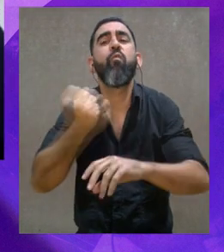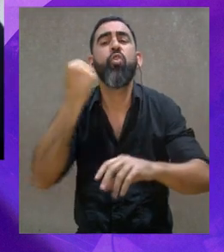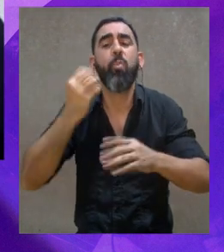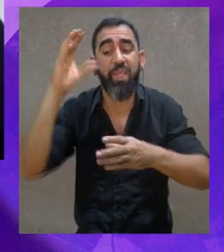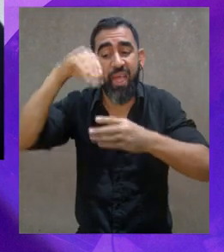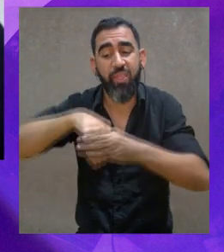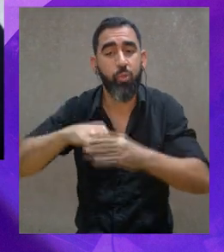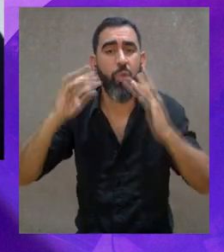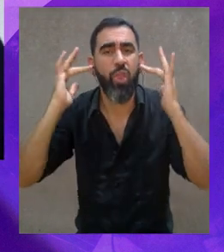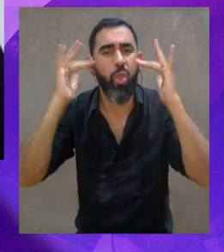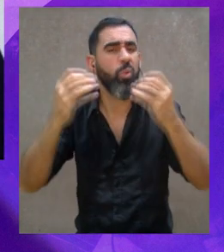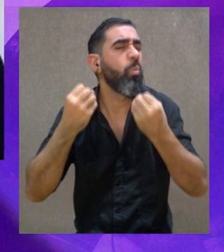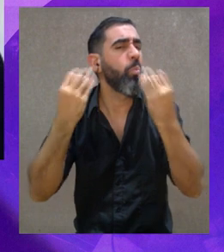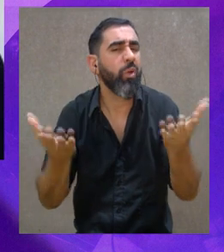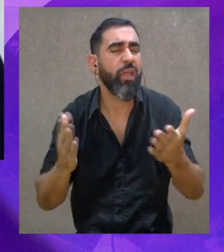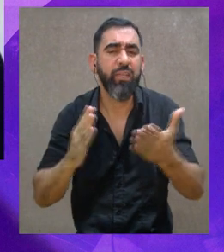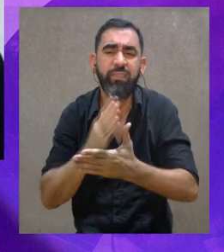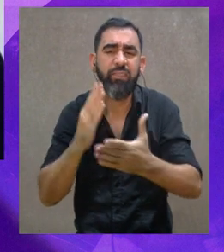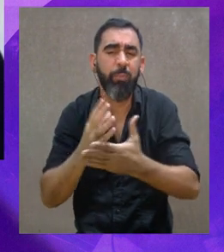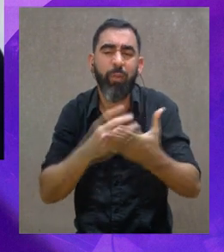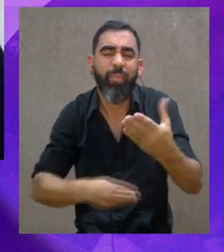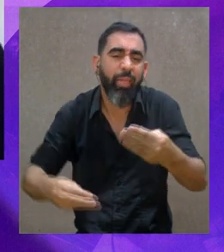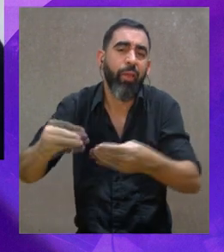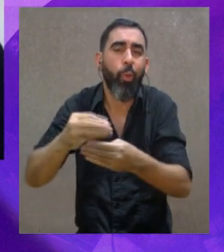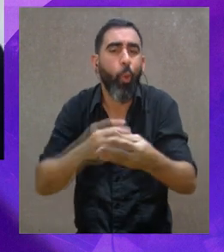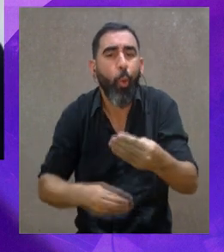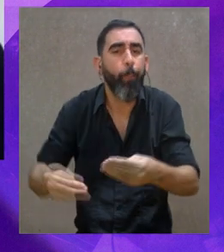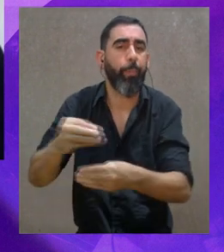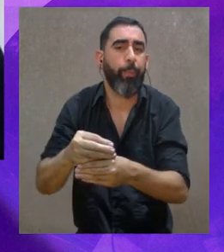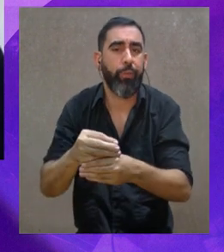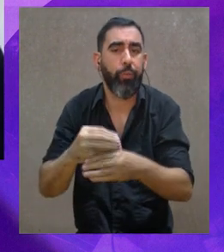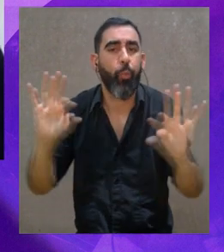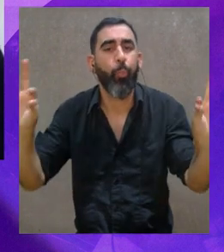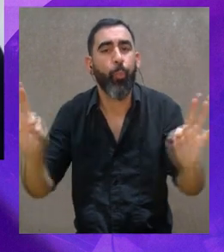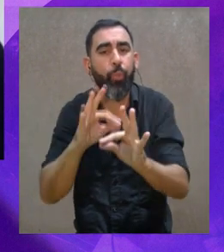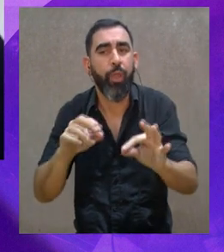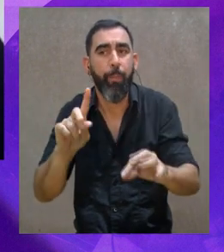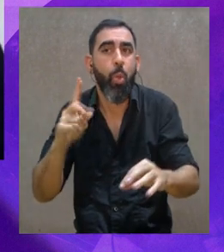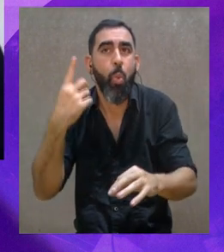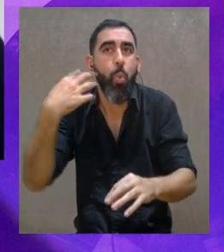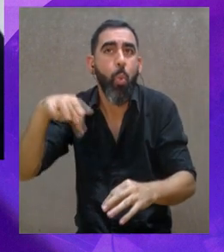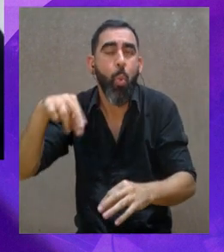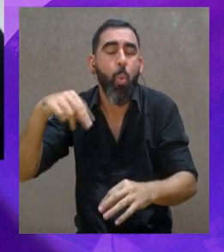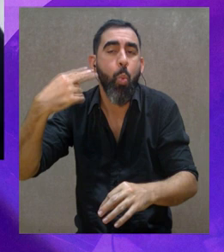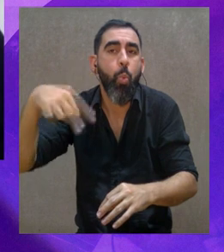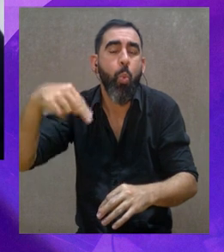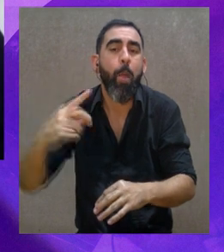tiene la música, nos queda un tramo importante y yo sé que resulta como una especie de ironía